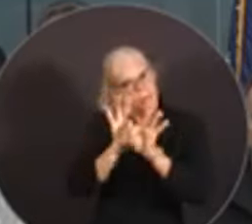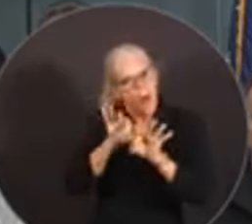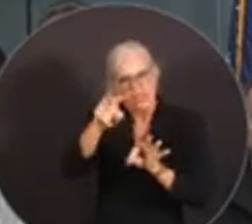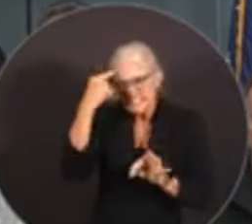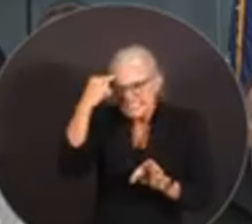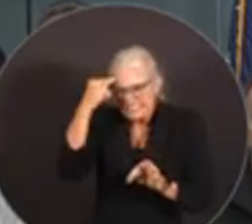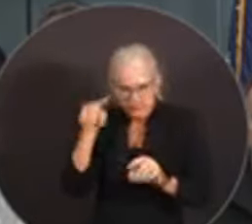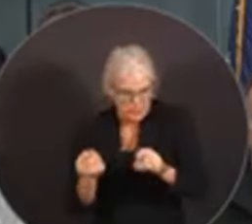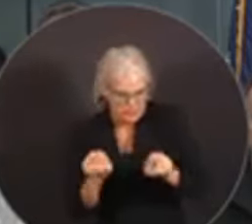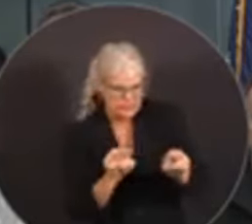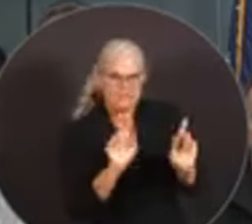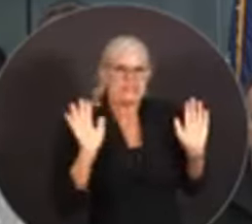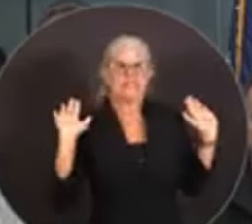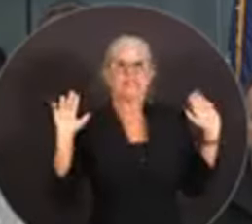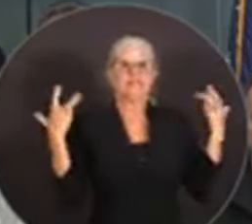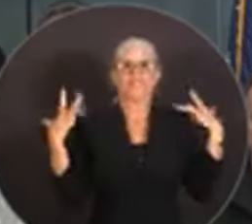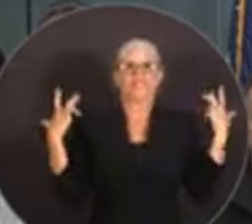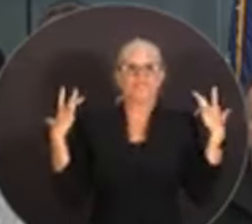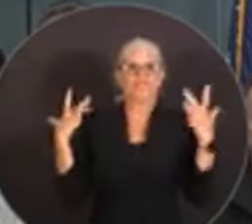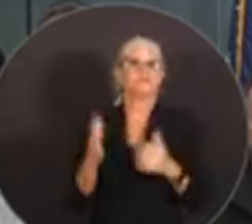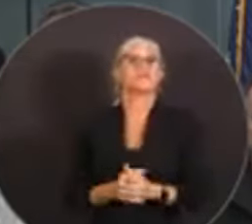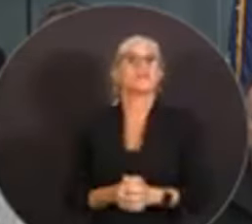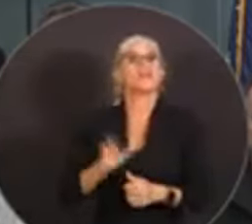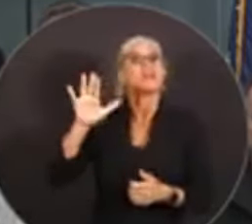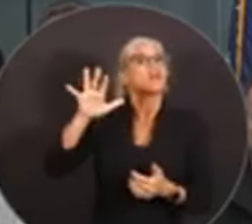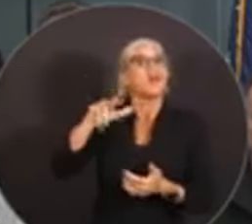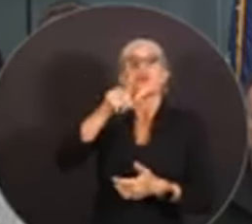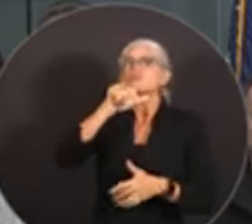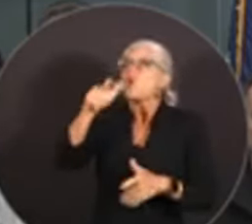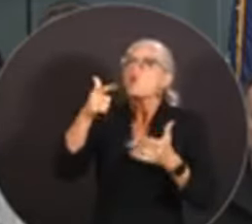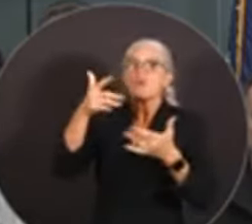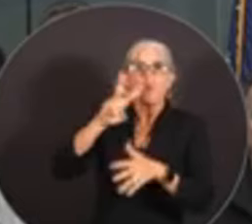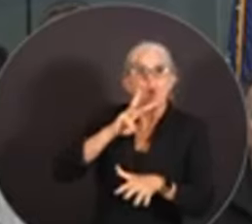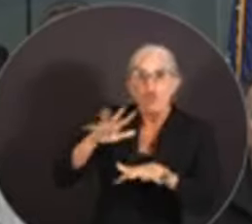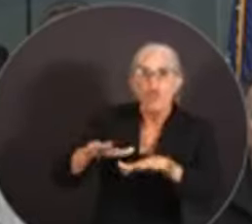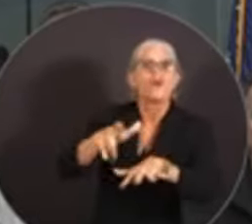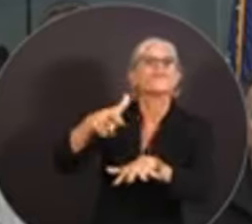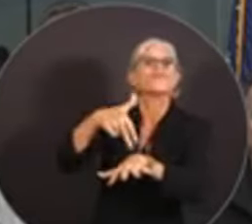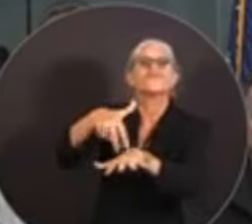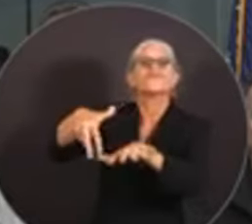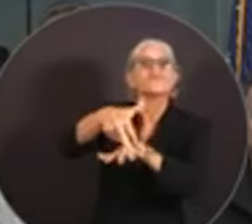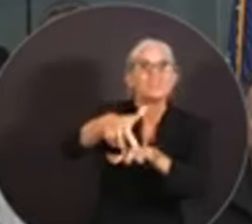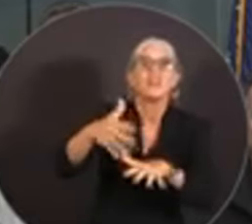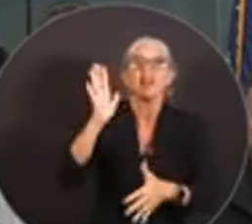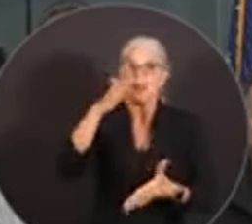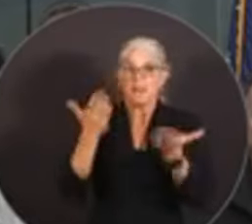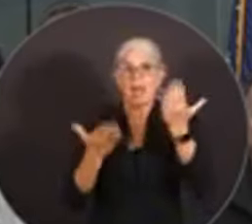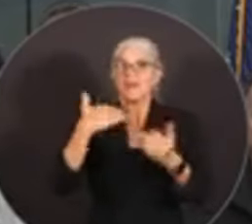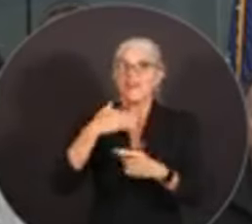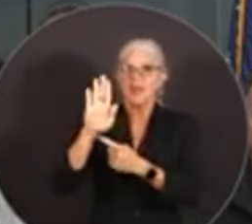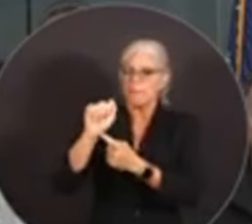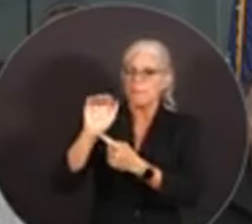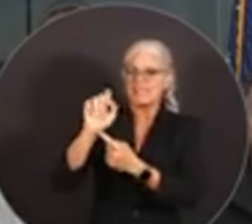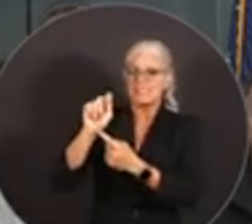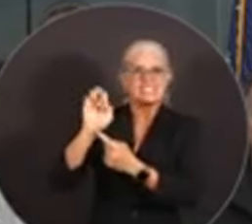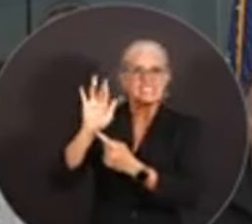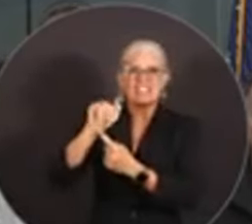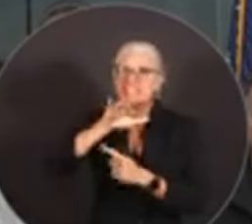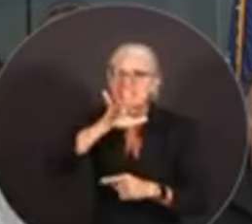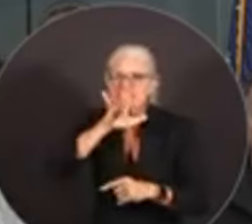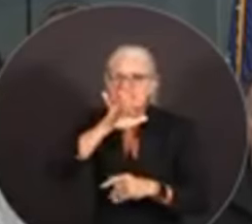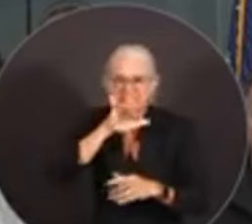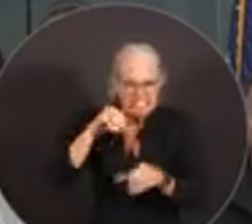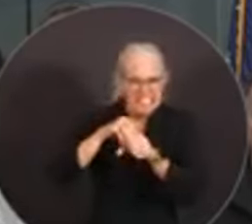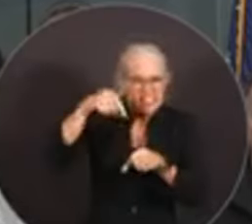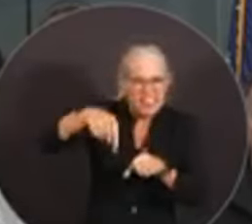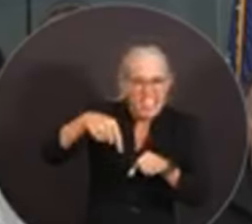y nunca cruce agua estática. También esas aguas pueden tener bacteria que pueden llevar